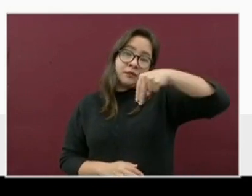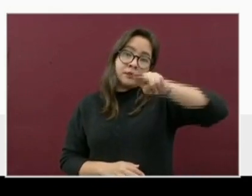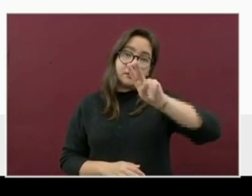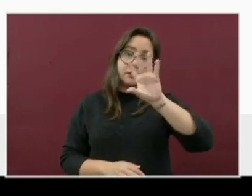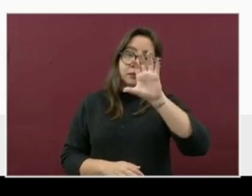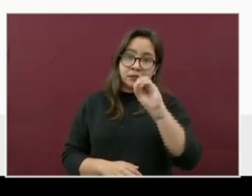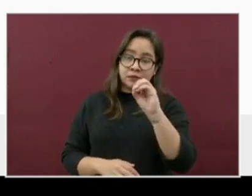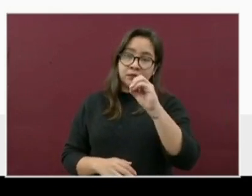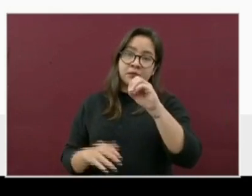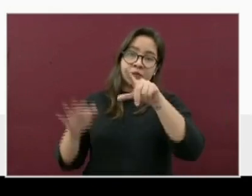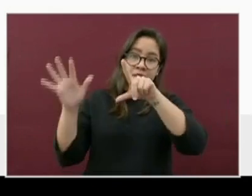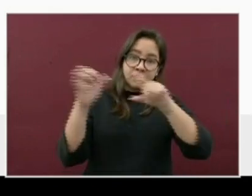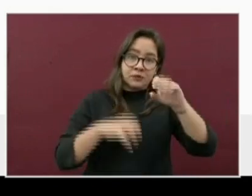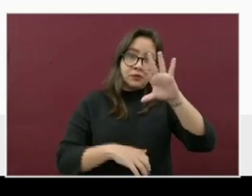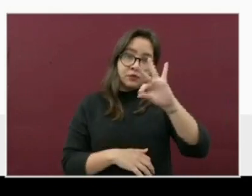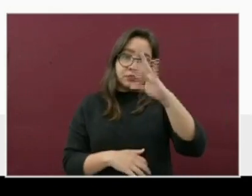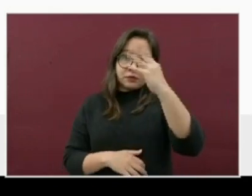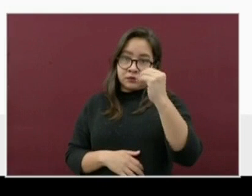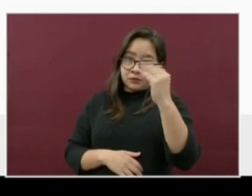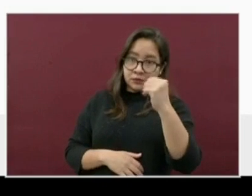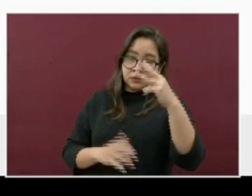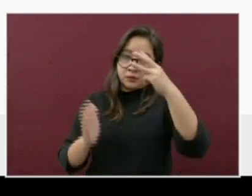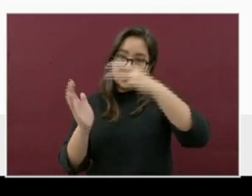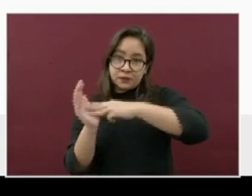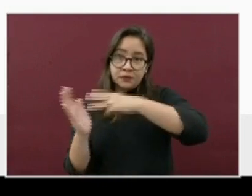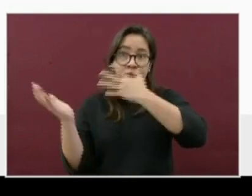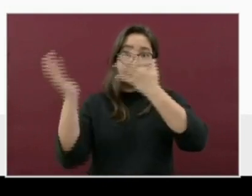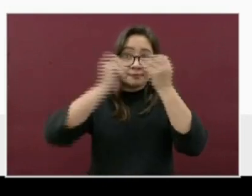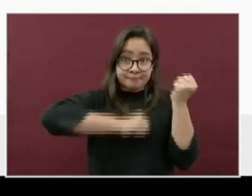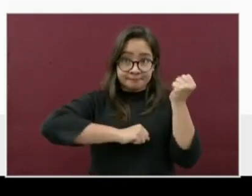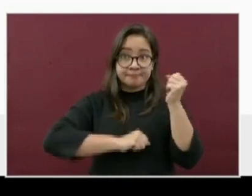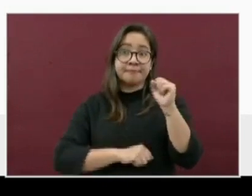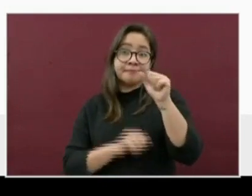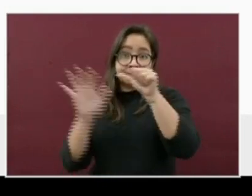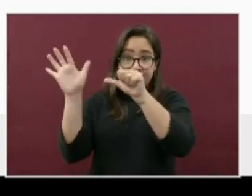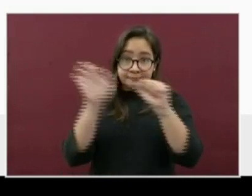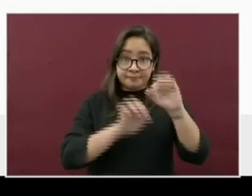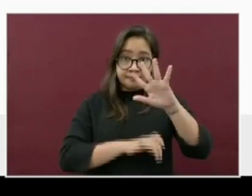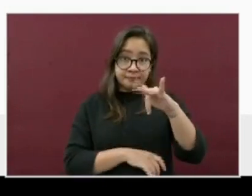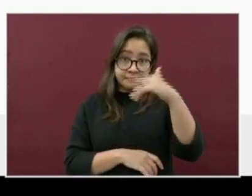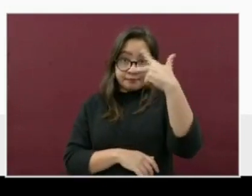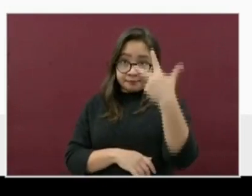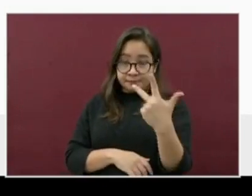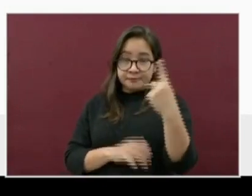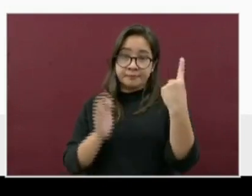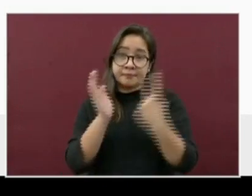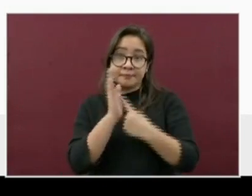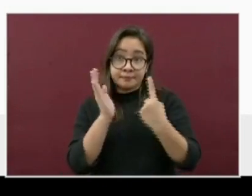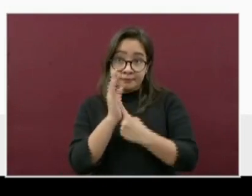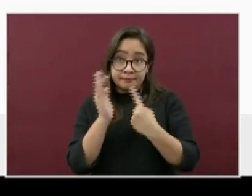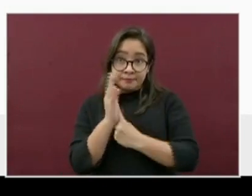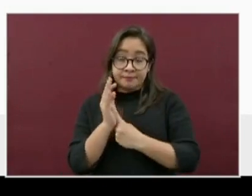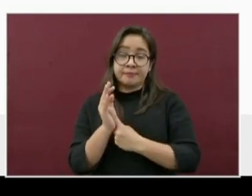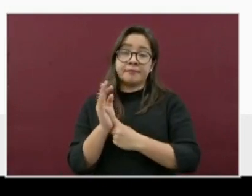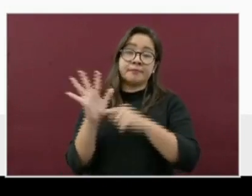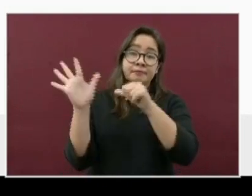749. Martínez de la Torre, 658. Papantla, con